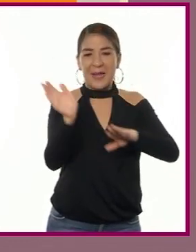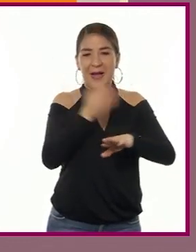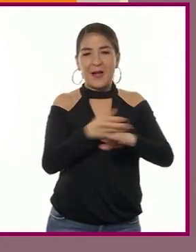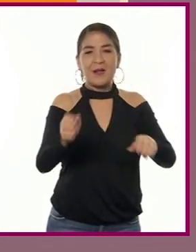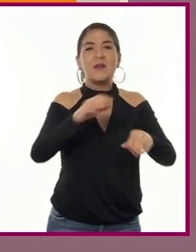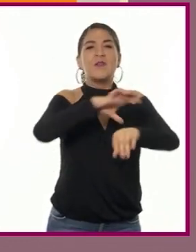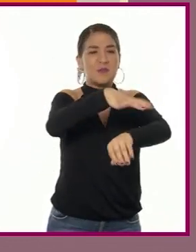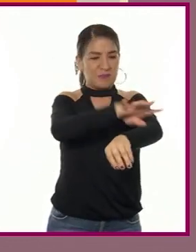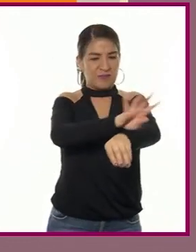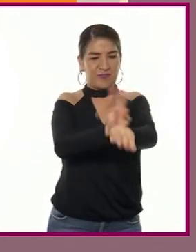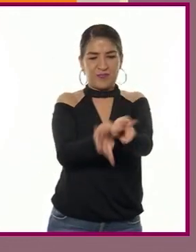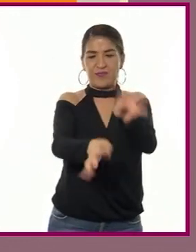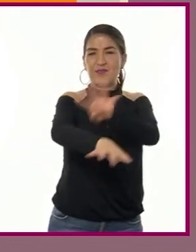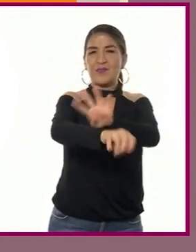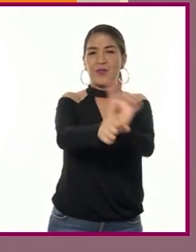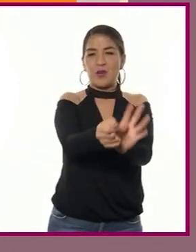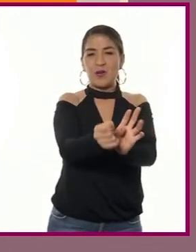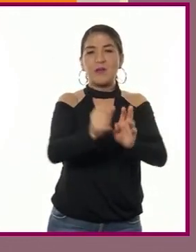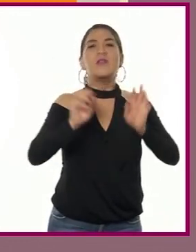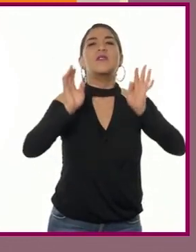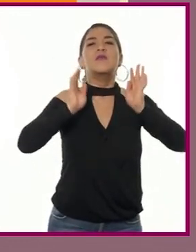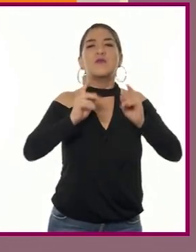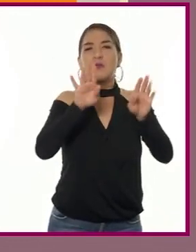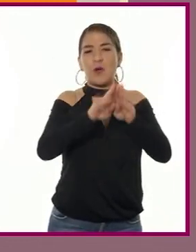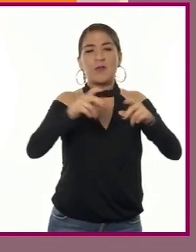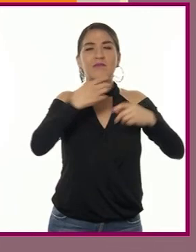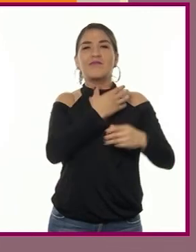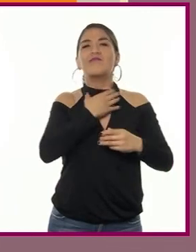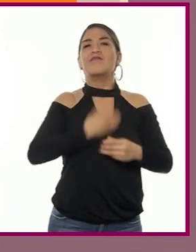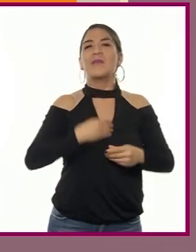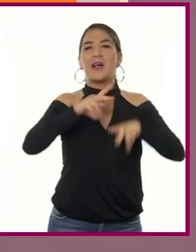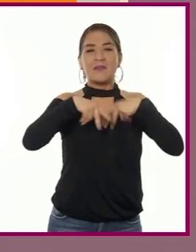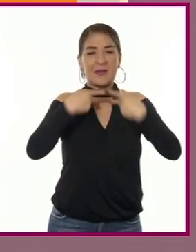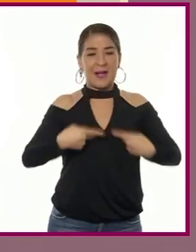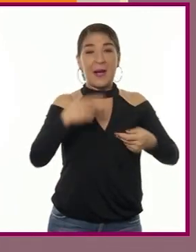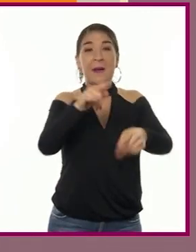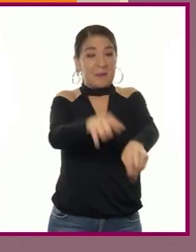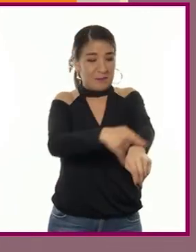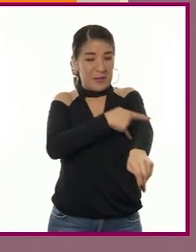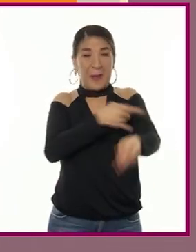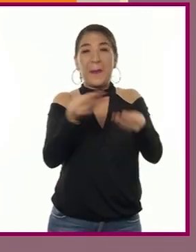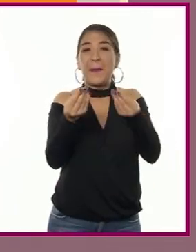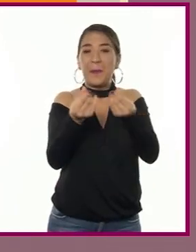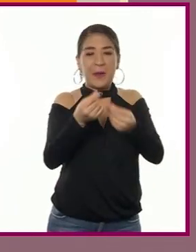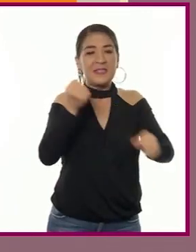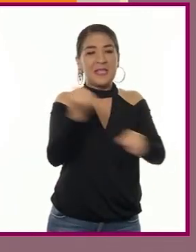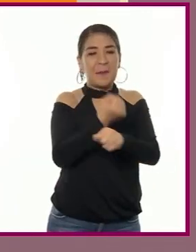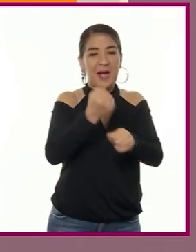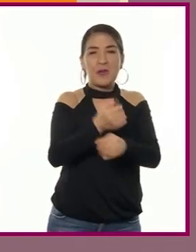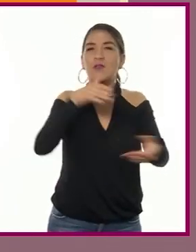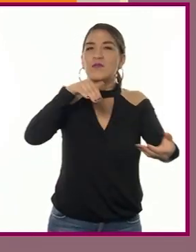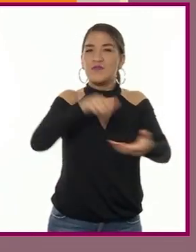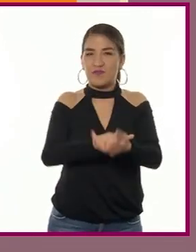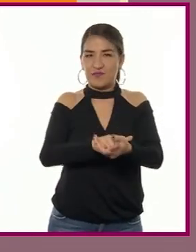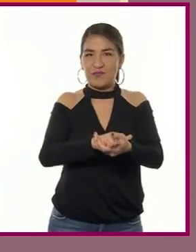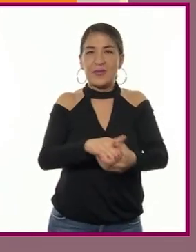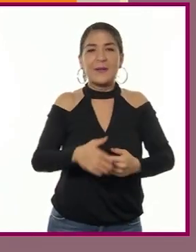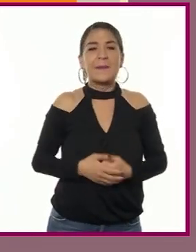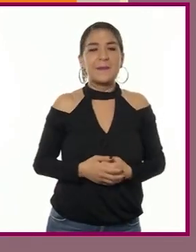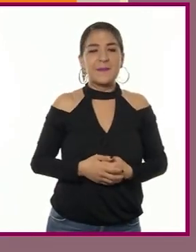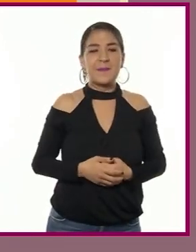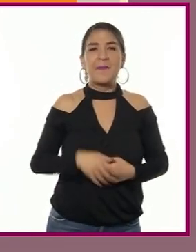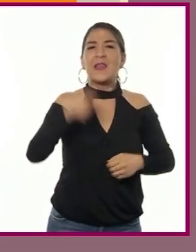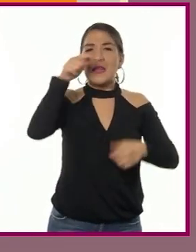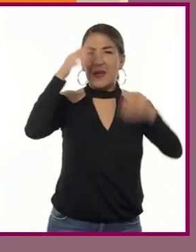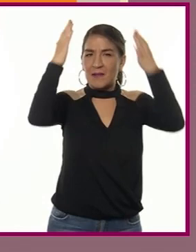volantes, corbatín y corbata, medias de seda y zapatos de tacón con hebilla. En la cabeza, llevan